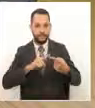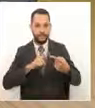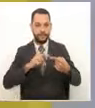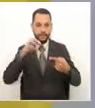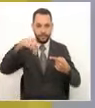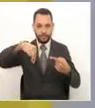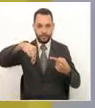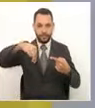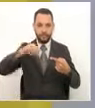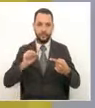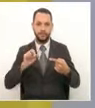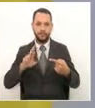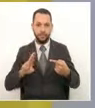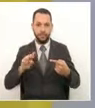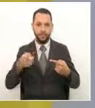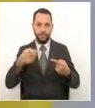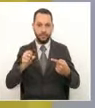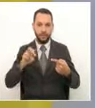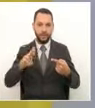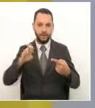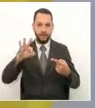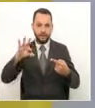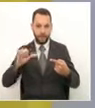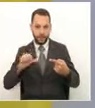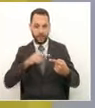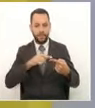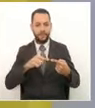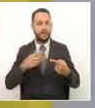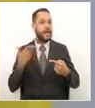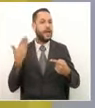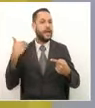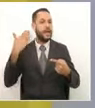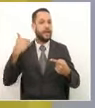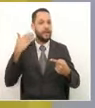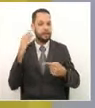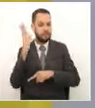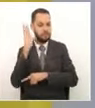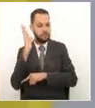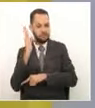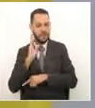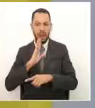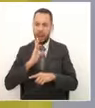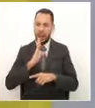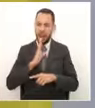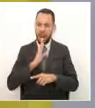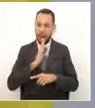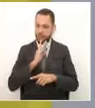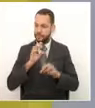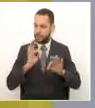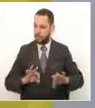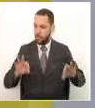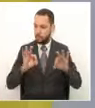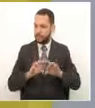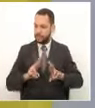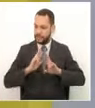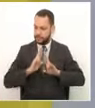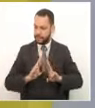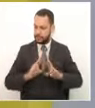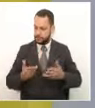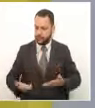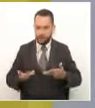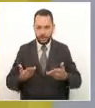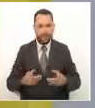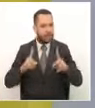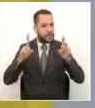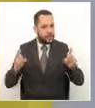Buenas doctora Margarita, hemos tenido ocasión de hablar en diferentes escenarios y qué bueno poderla tener en este programa de Risaralda Responde para hablar